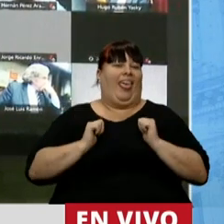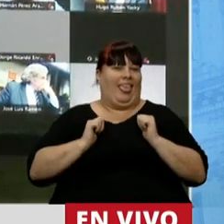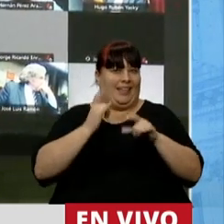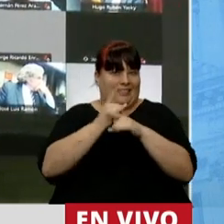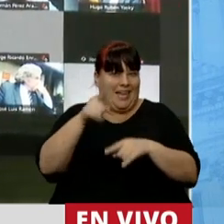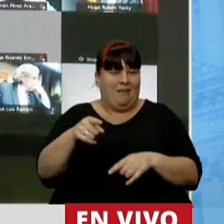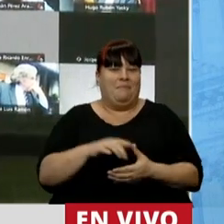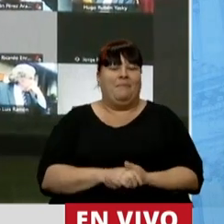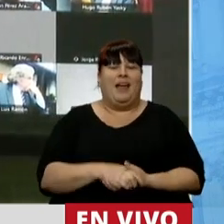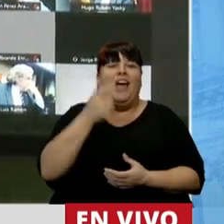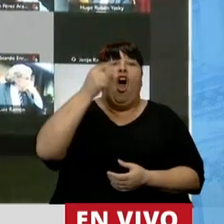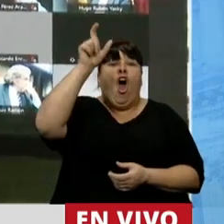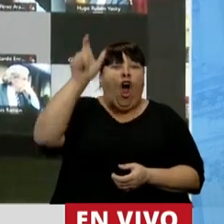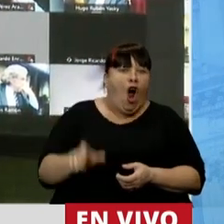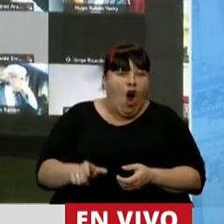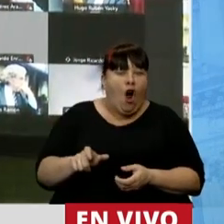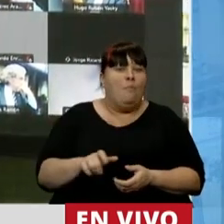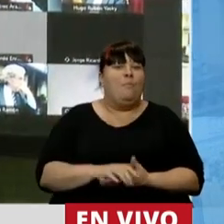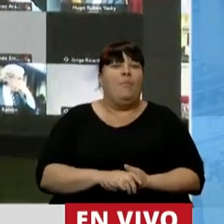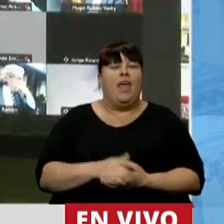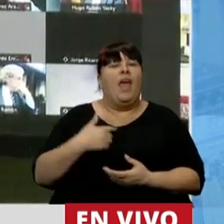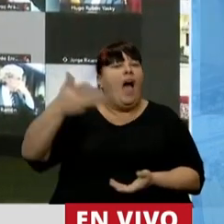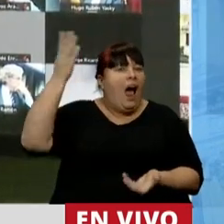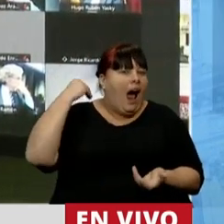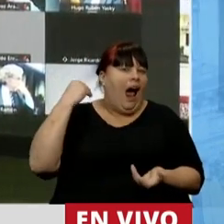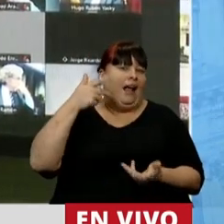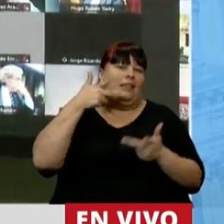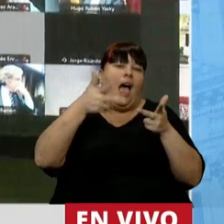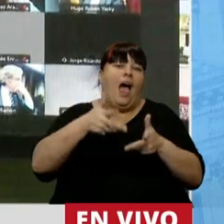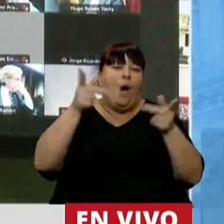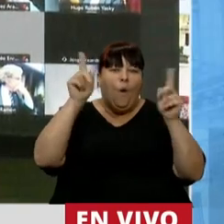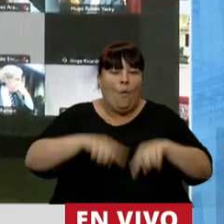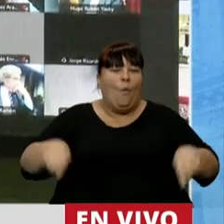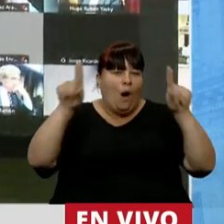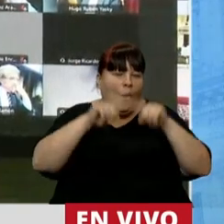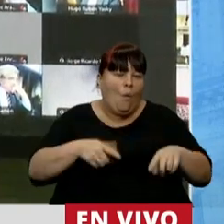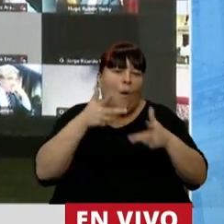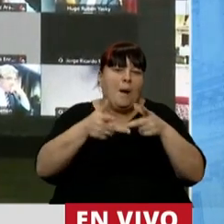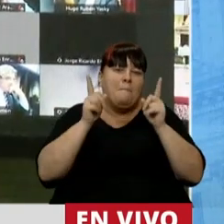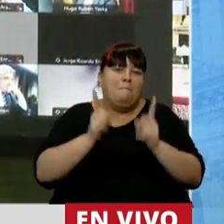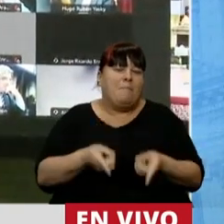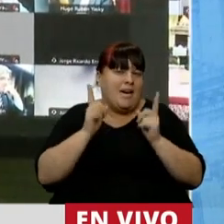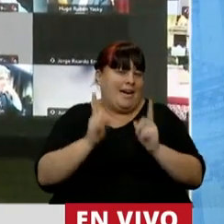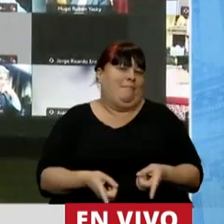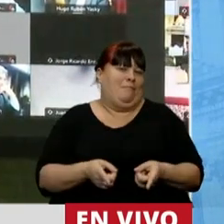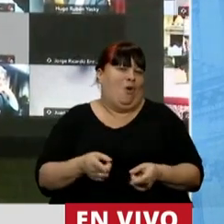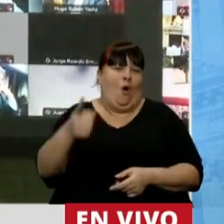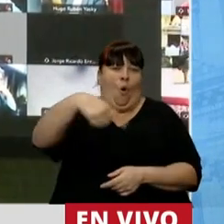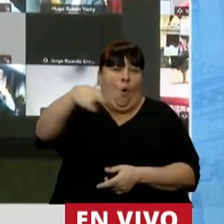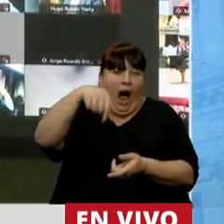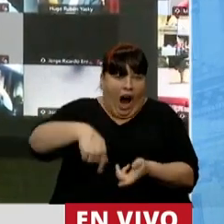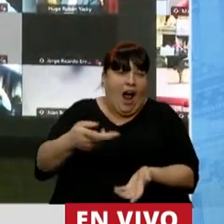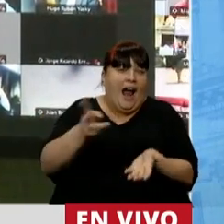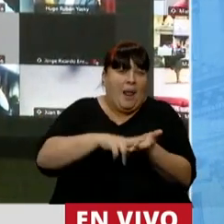a ese hombre que lo hemos escuchado desrepetir una y mil veces lo que ustedes